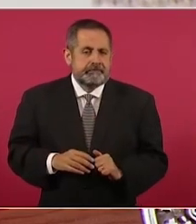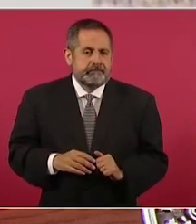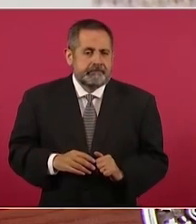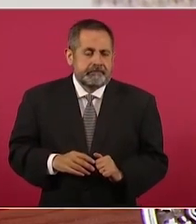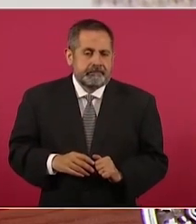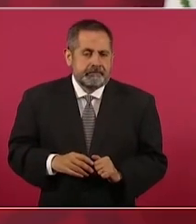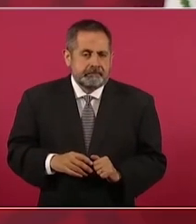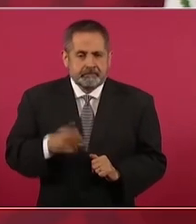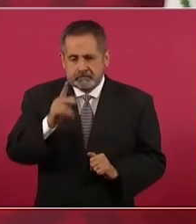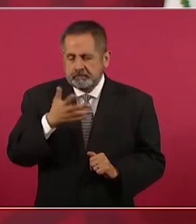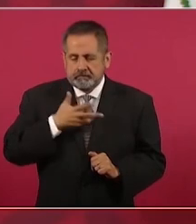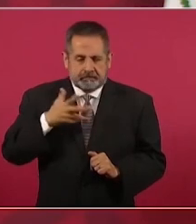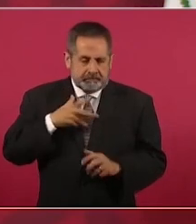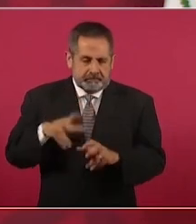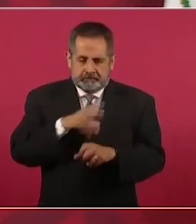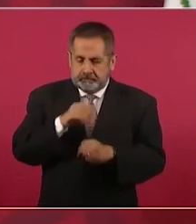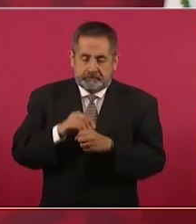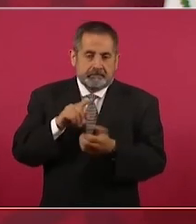pero ya tenemos